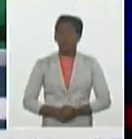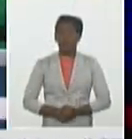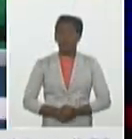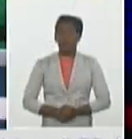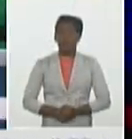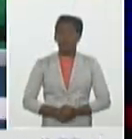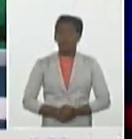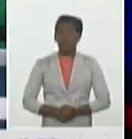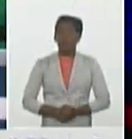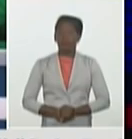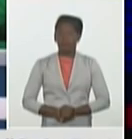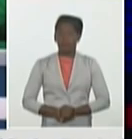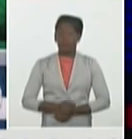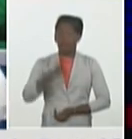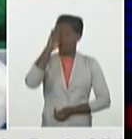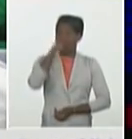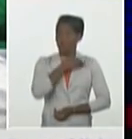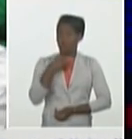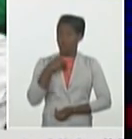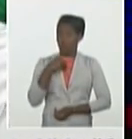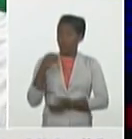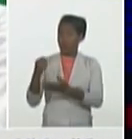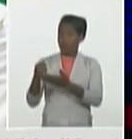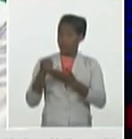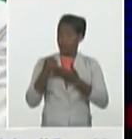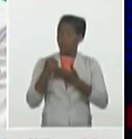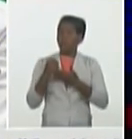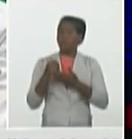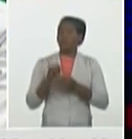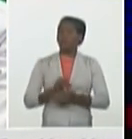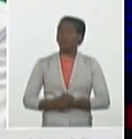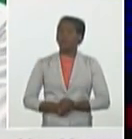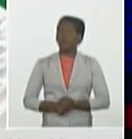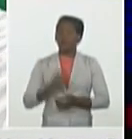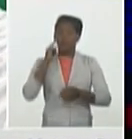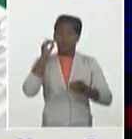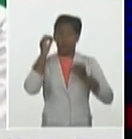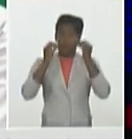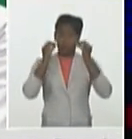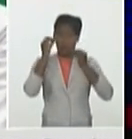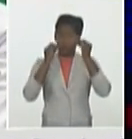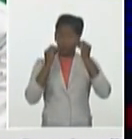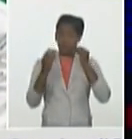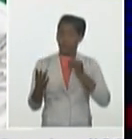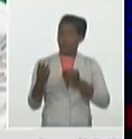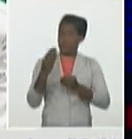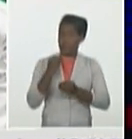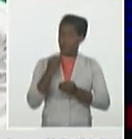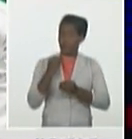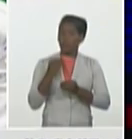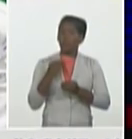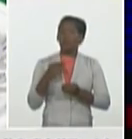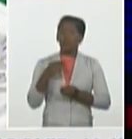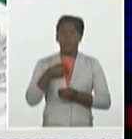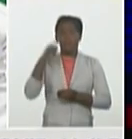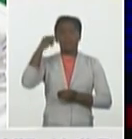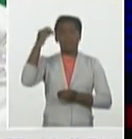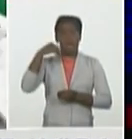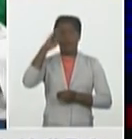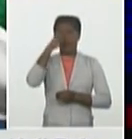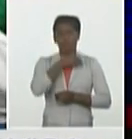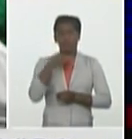la doctora Lissette que ayer tuvieron la oportunidad de que ella intercambiara su experiencia su conocimiento